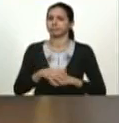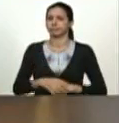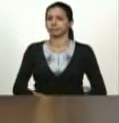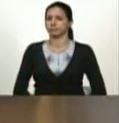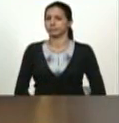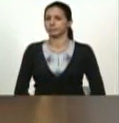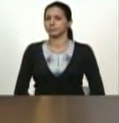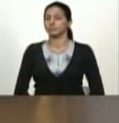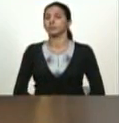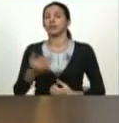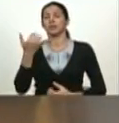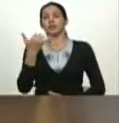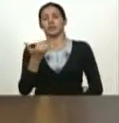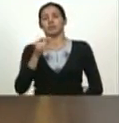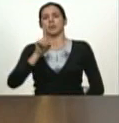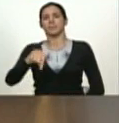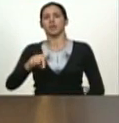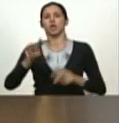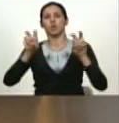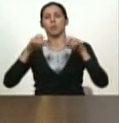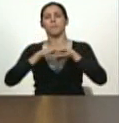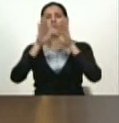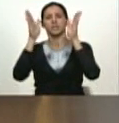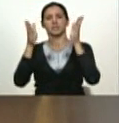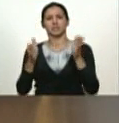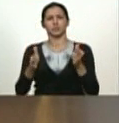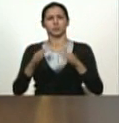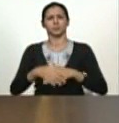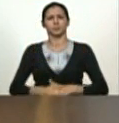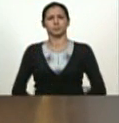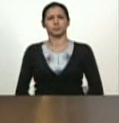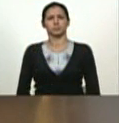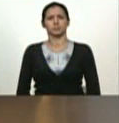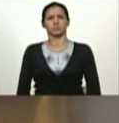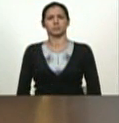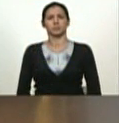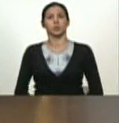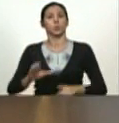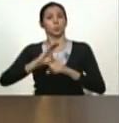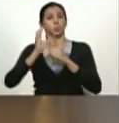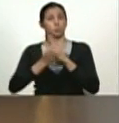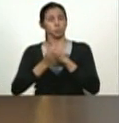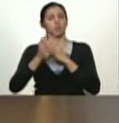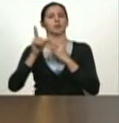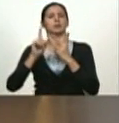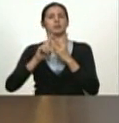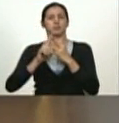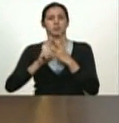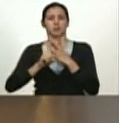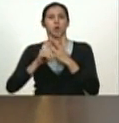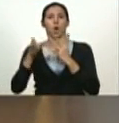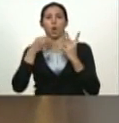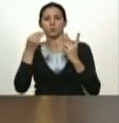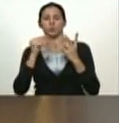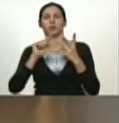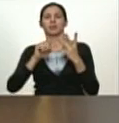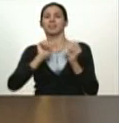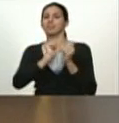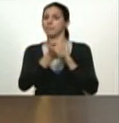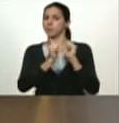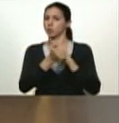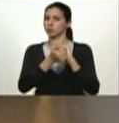y voy a designar nuevos ministros de cultura de juventud y deporte